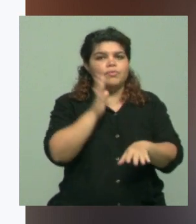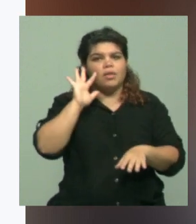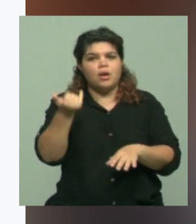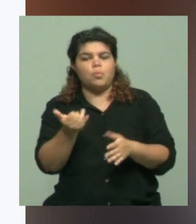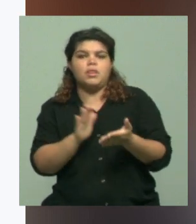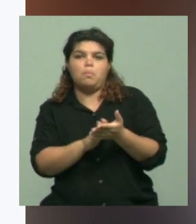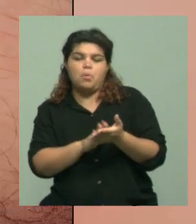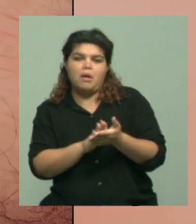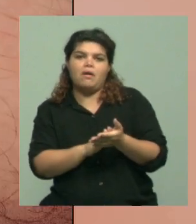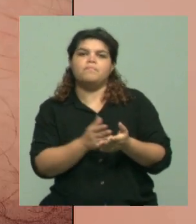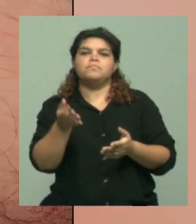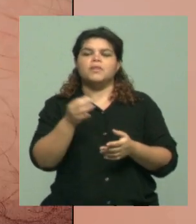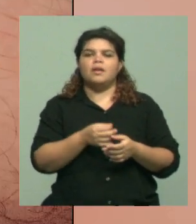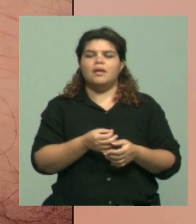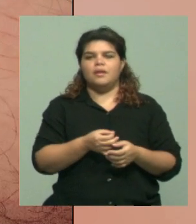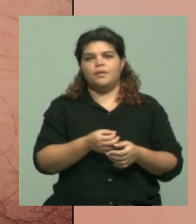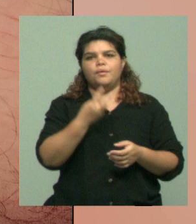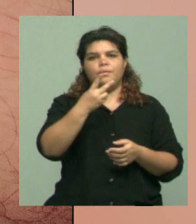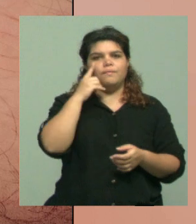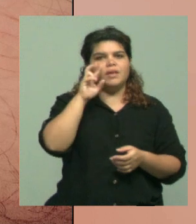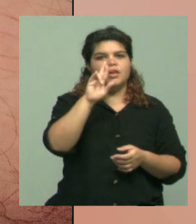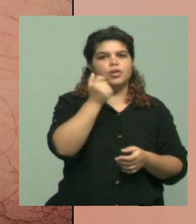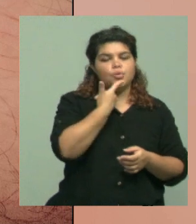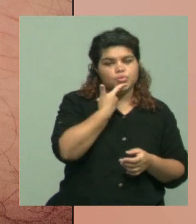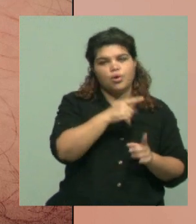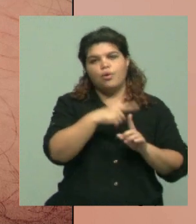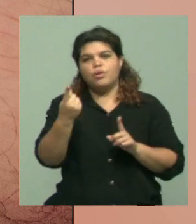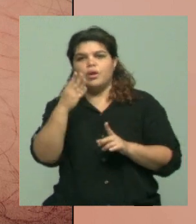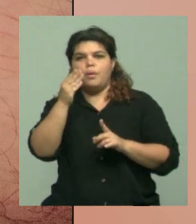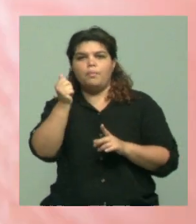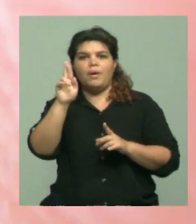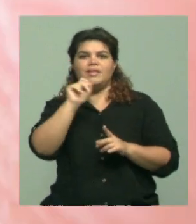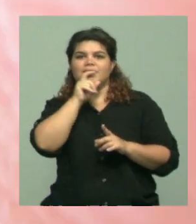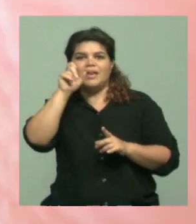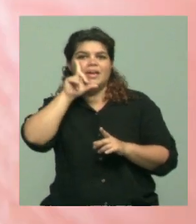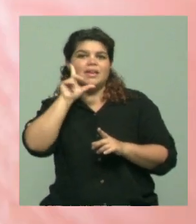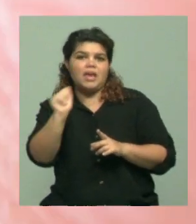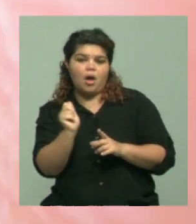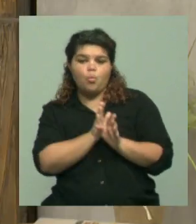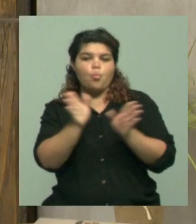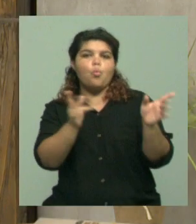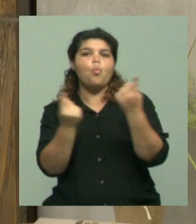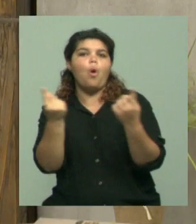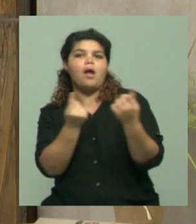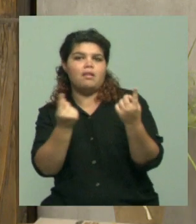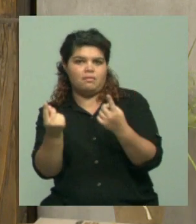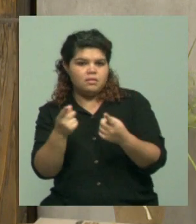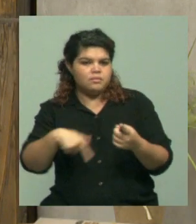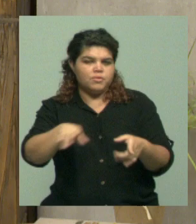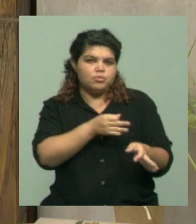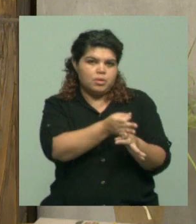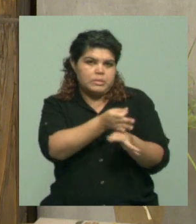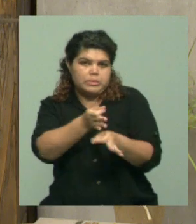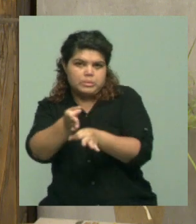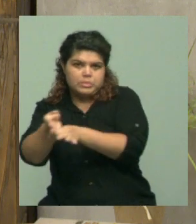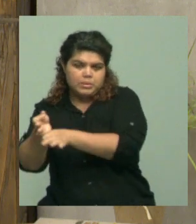virales o bacterianas, a esta enfermedad parasitaria. Y esta enfermedad se manifiesta con distintos síntomas, dependiendo, hay una clasificación un